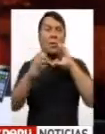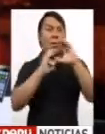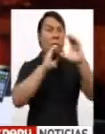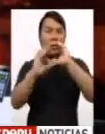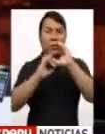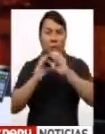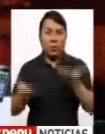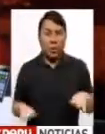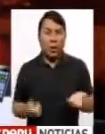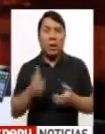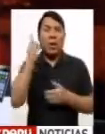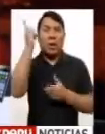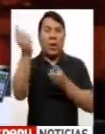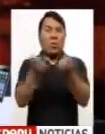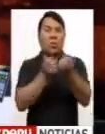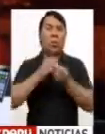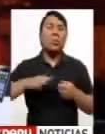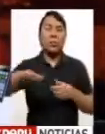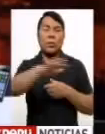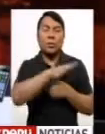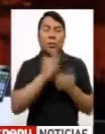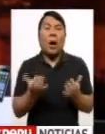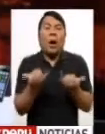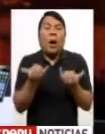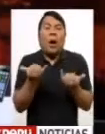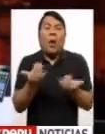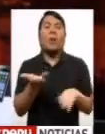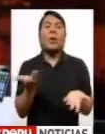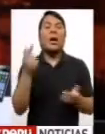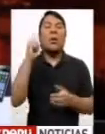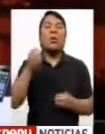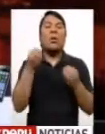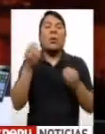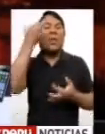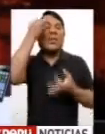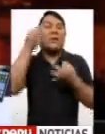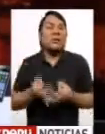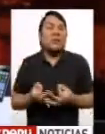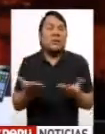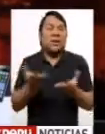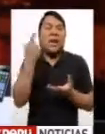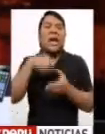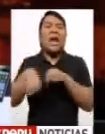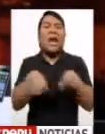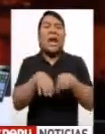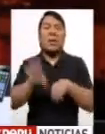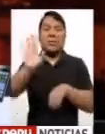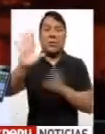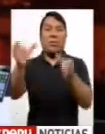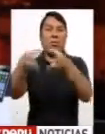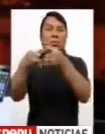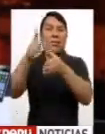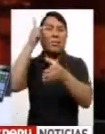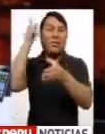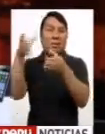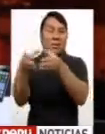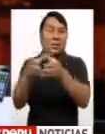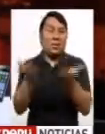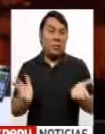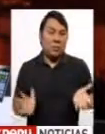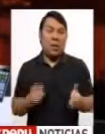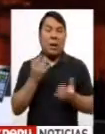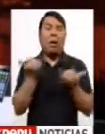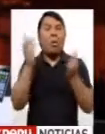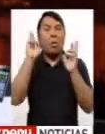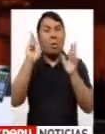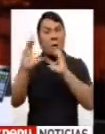es liderarnos a todos. Entonces, que queda es ver cómo reacciona ante ello Fuerza Popular y espero yo que sea en función del